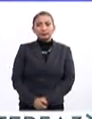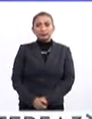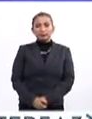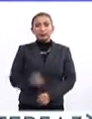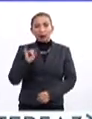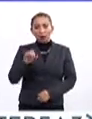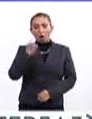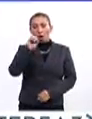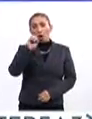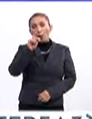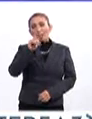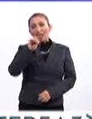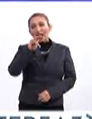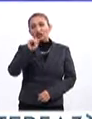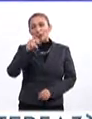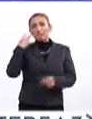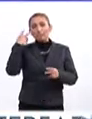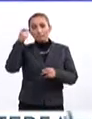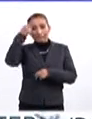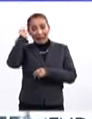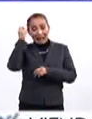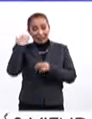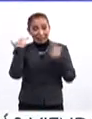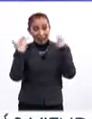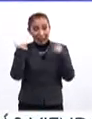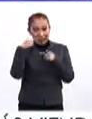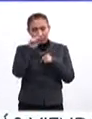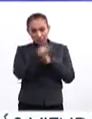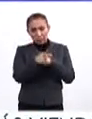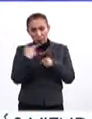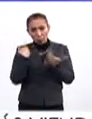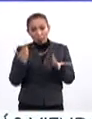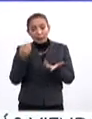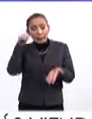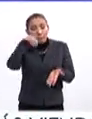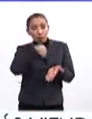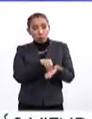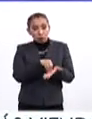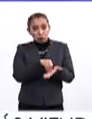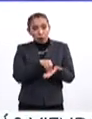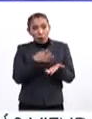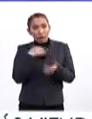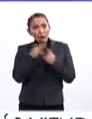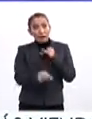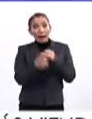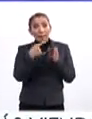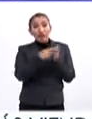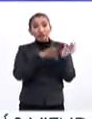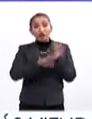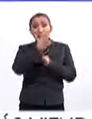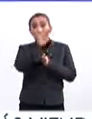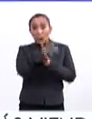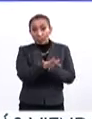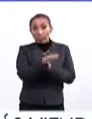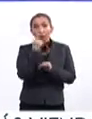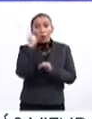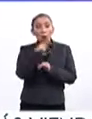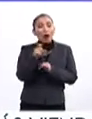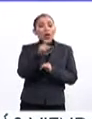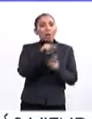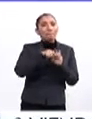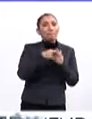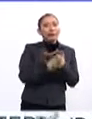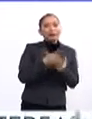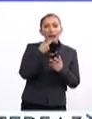Sí, Operación Peina y Tijera fue un operativo justamente que se implementó a fines de los años 50, cuando ya